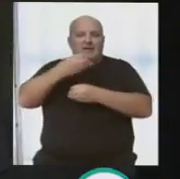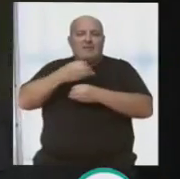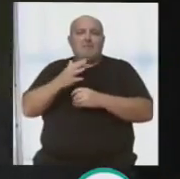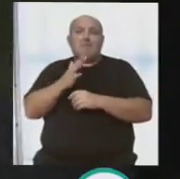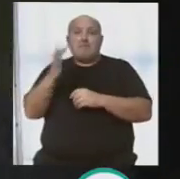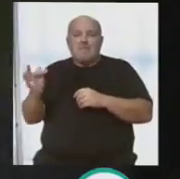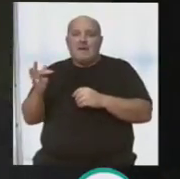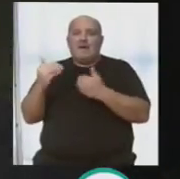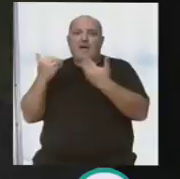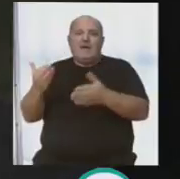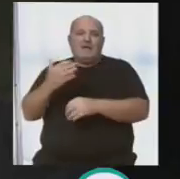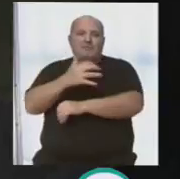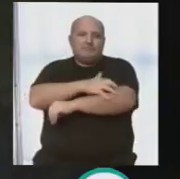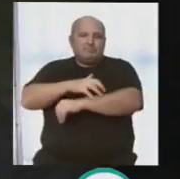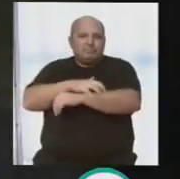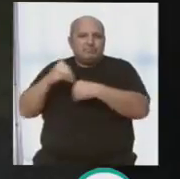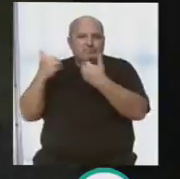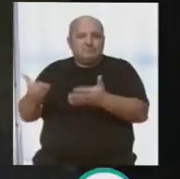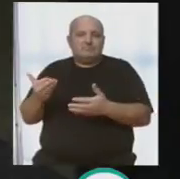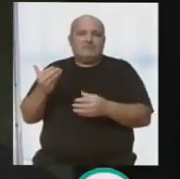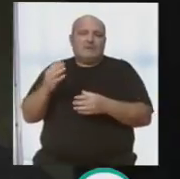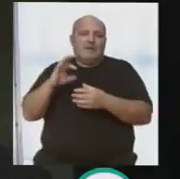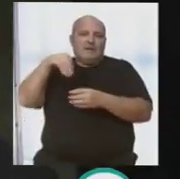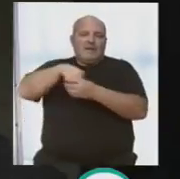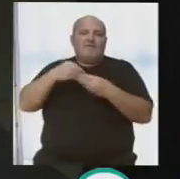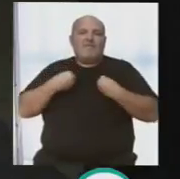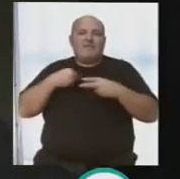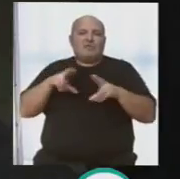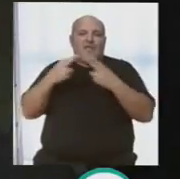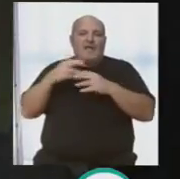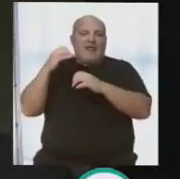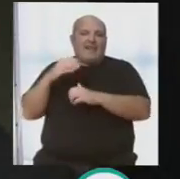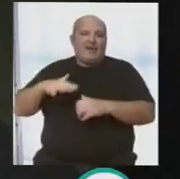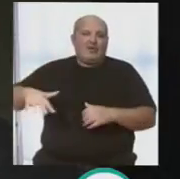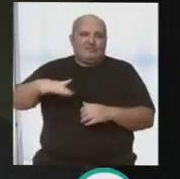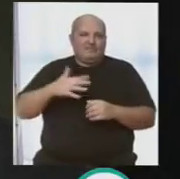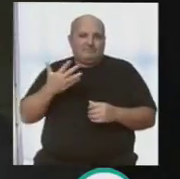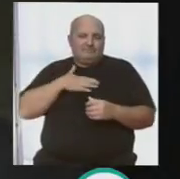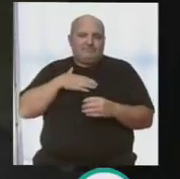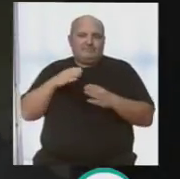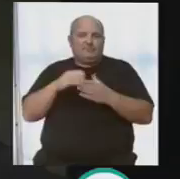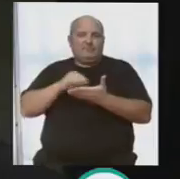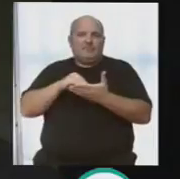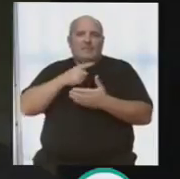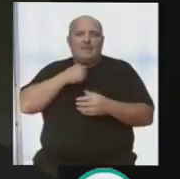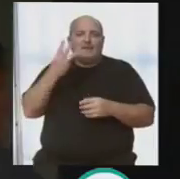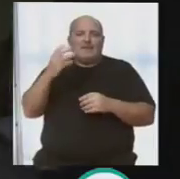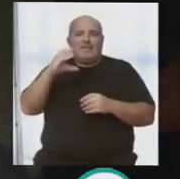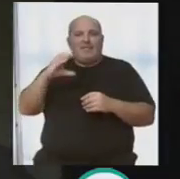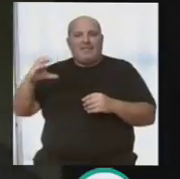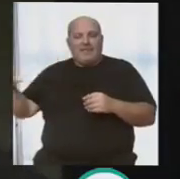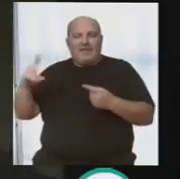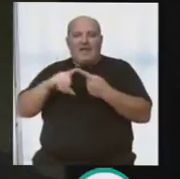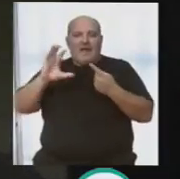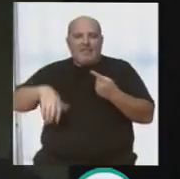más lo que daremos para caridad, en fin, lo que es la vida del nazareno, lo que es la sociedad. Aquí tienes ahora mismo lo que se dice que a gente no le gusta, las tres C, ¿no? Tenemos